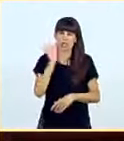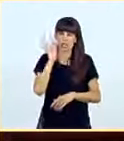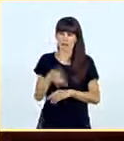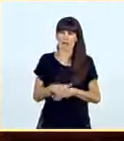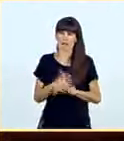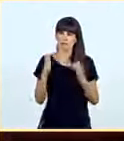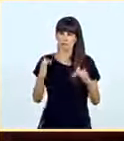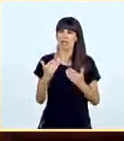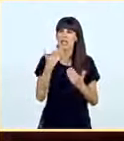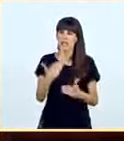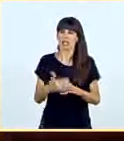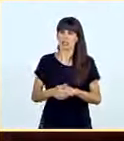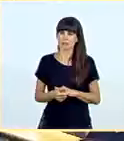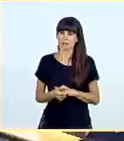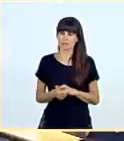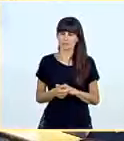Gracias.